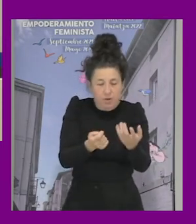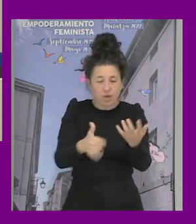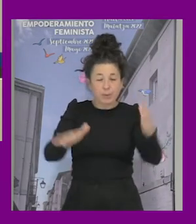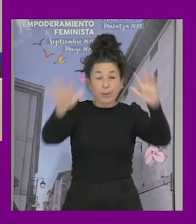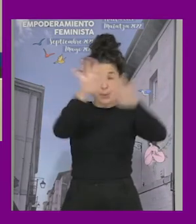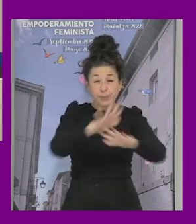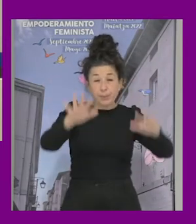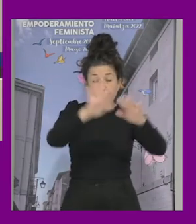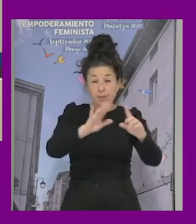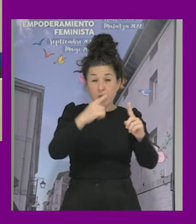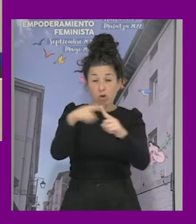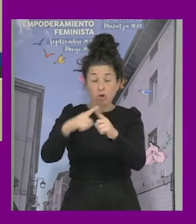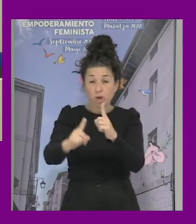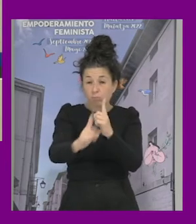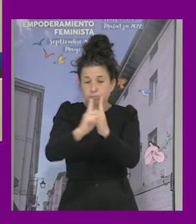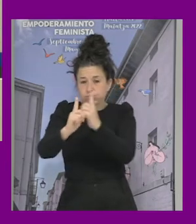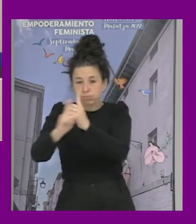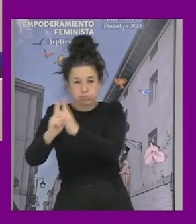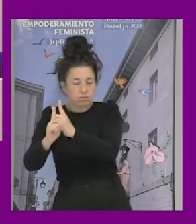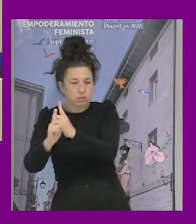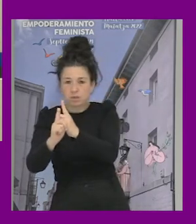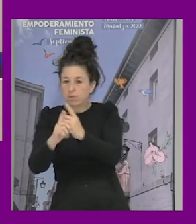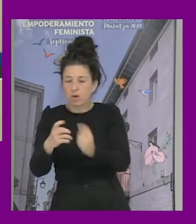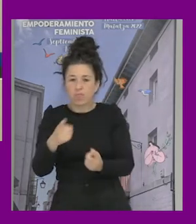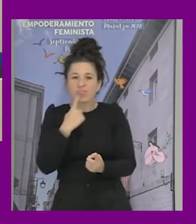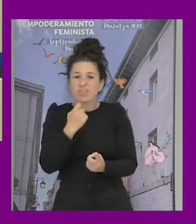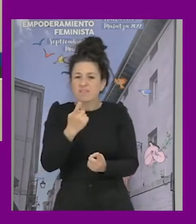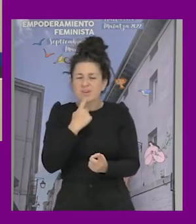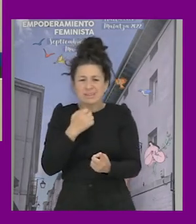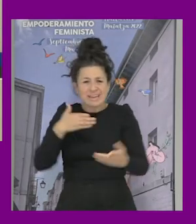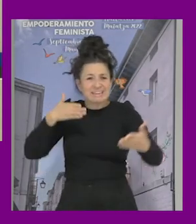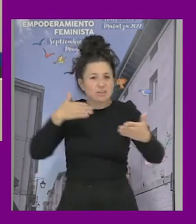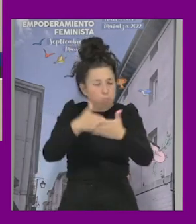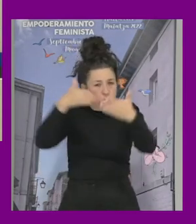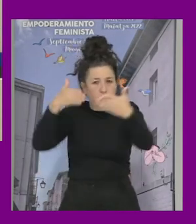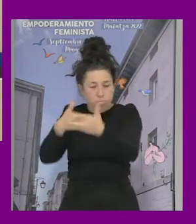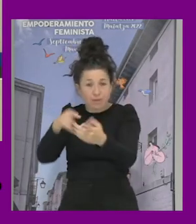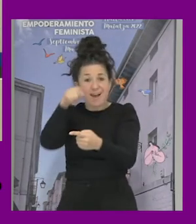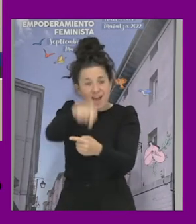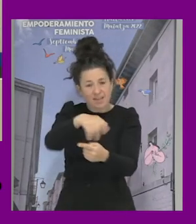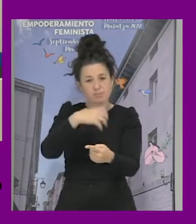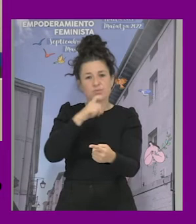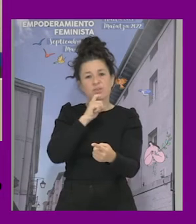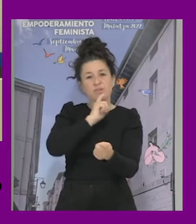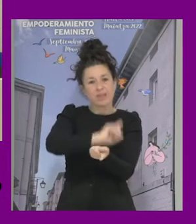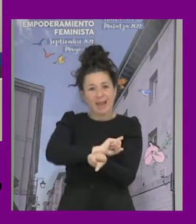que hace profundamente difícil poder generar cambios además